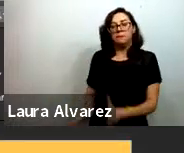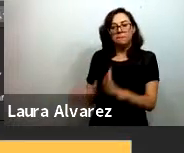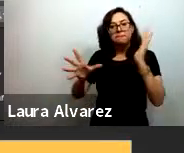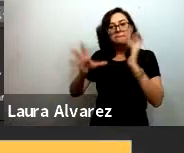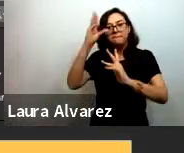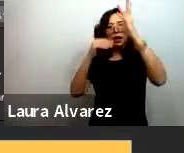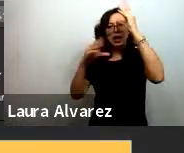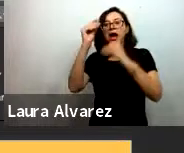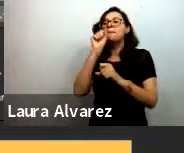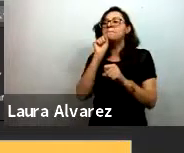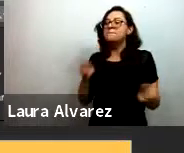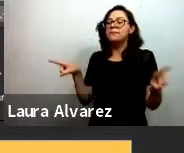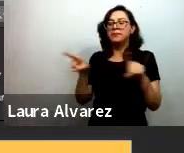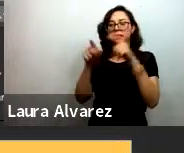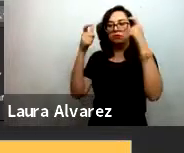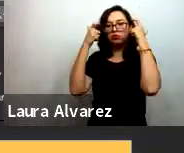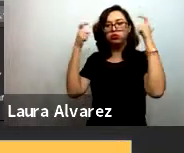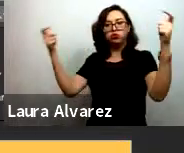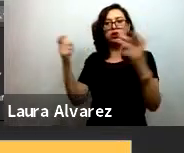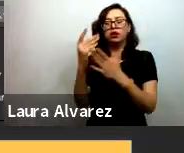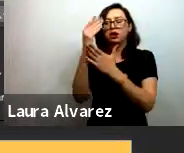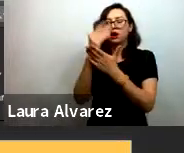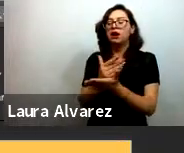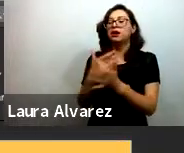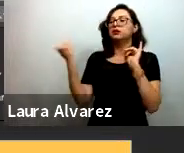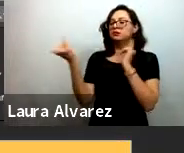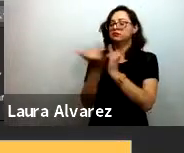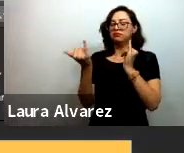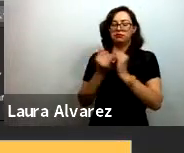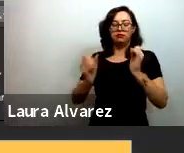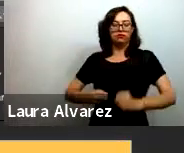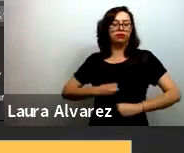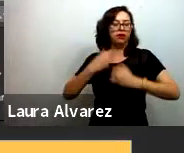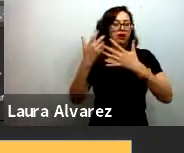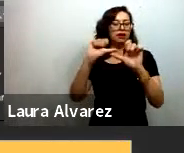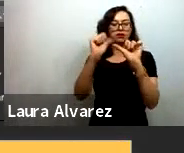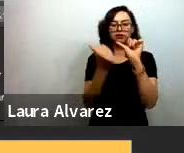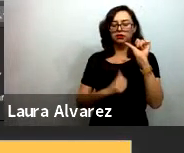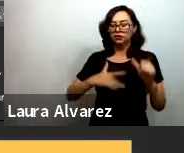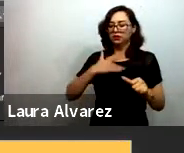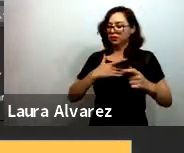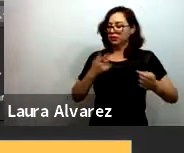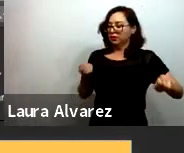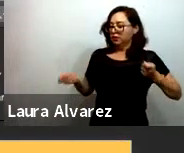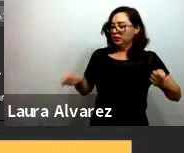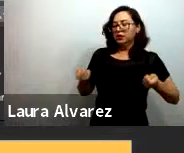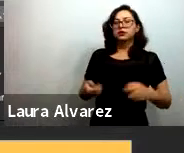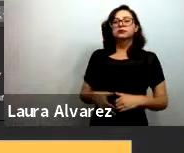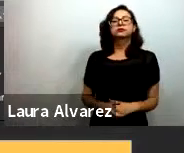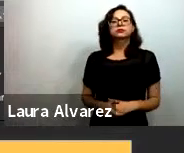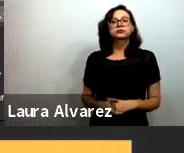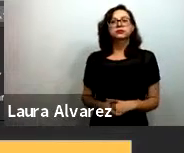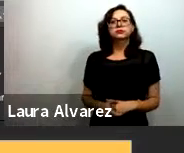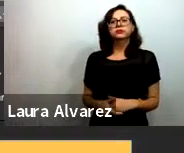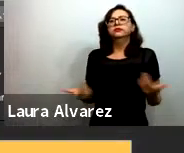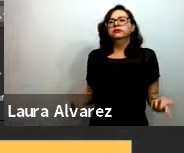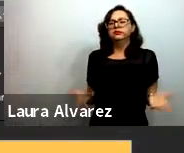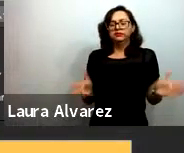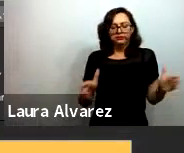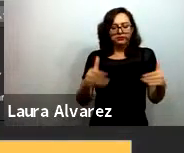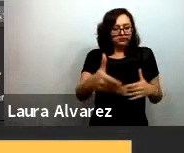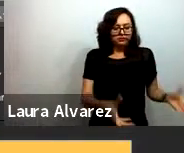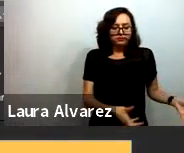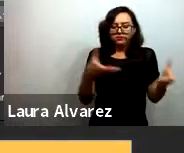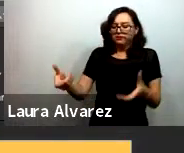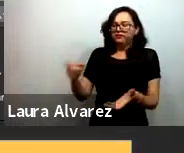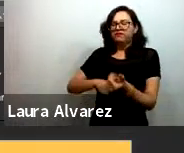para disminuir el estrés y por supuesto la expresión artística la regulación emocional y el juego ¿Qué es lo que contiene cada kit? De manera muy breve